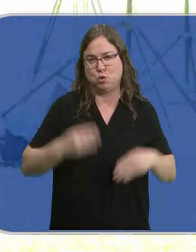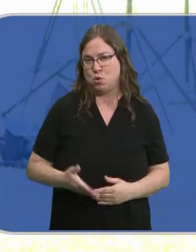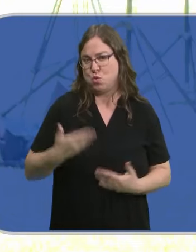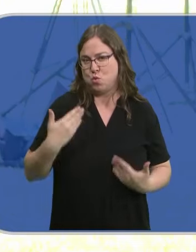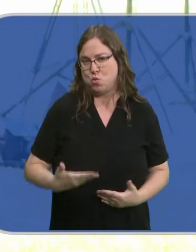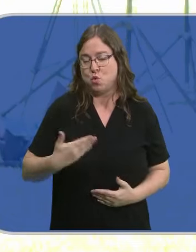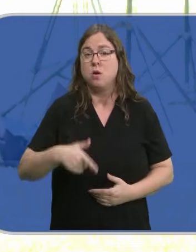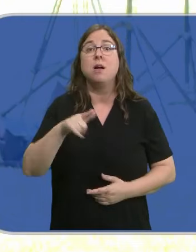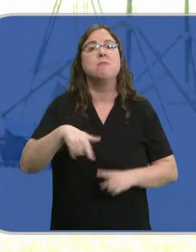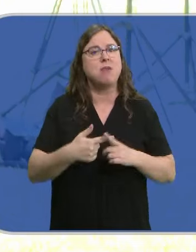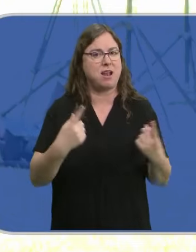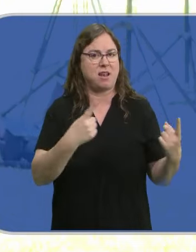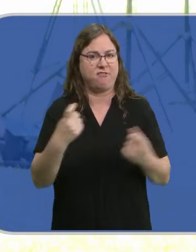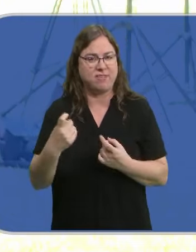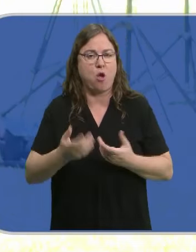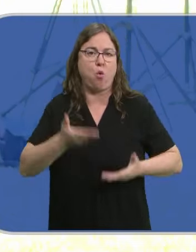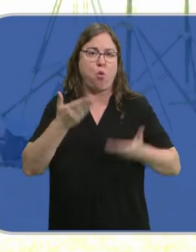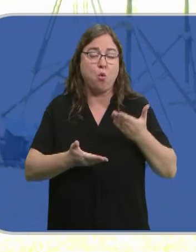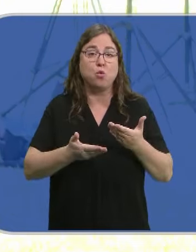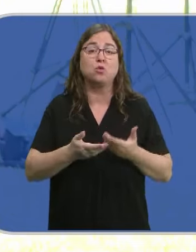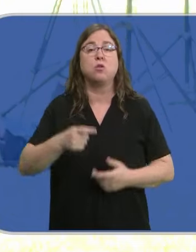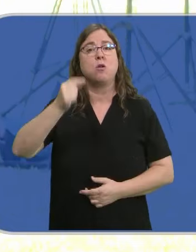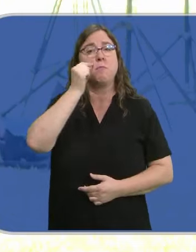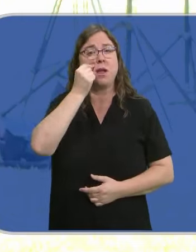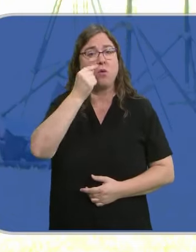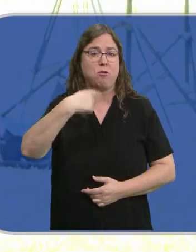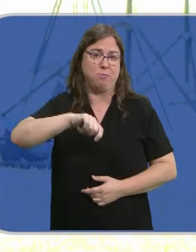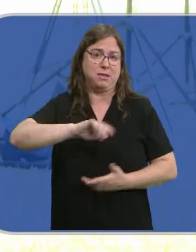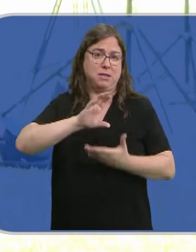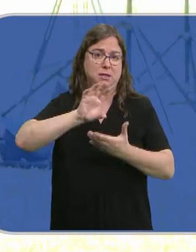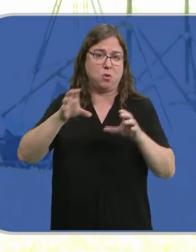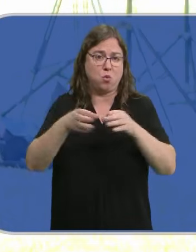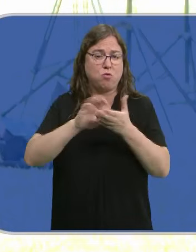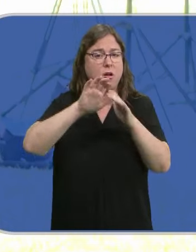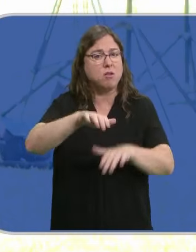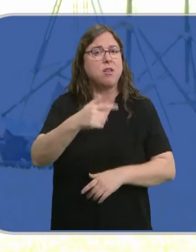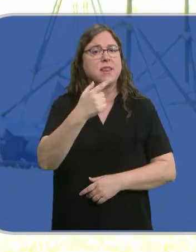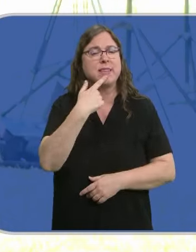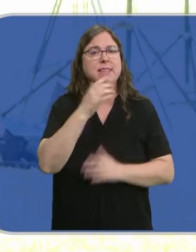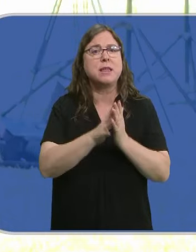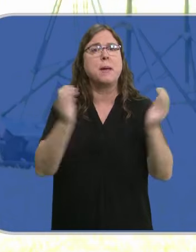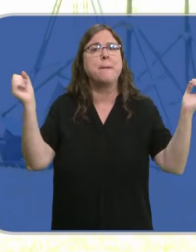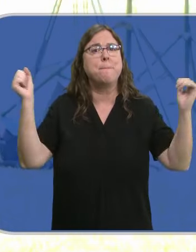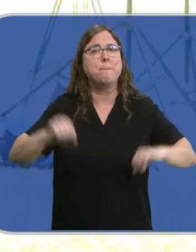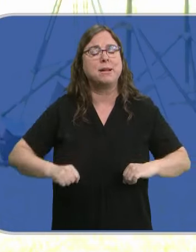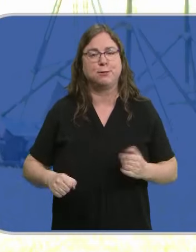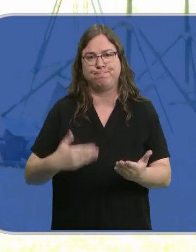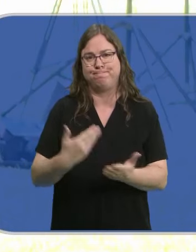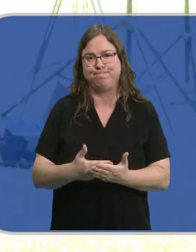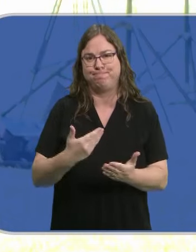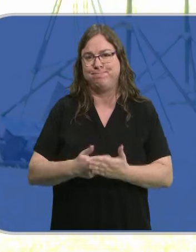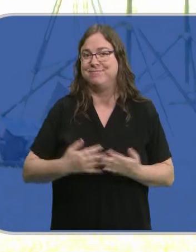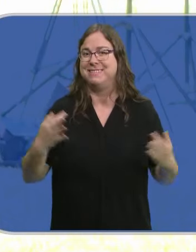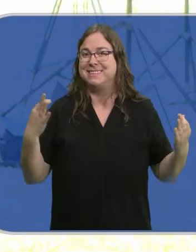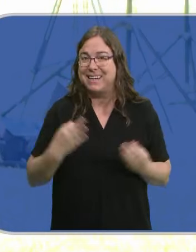justo. Alfonso Fernández Mañoco, presidente de la Junta de Castilla y León, señalaba que este pacto es la constatación de